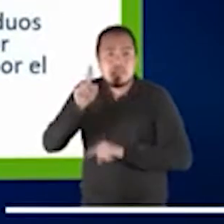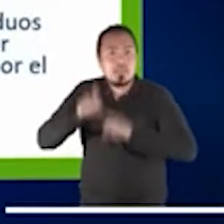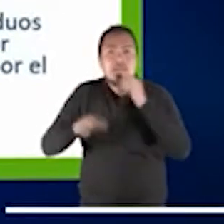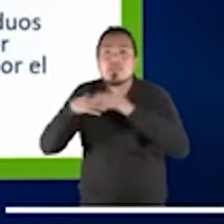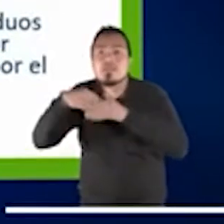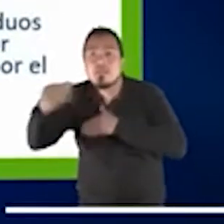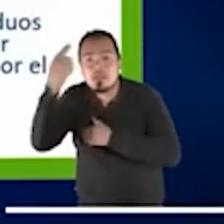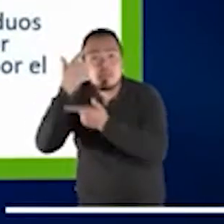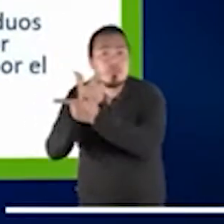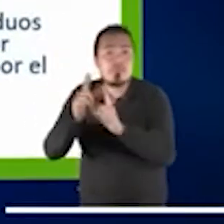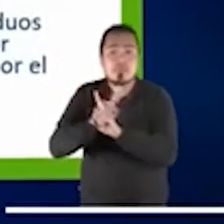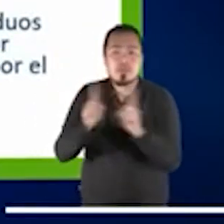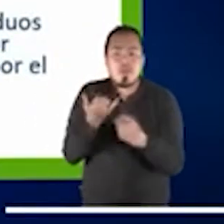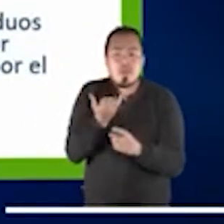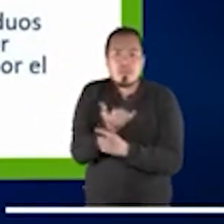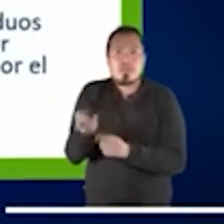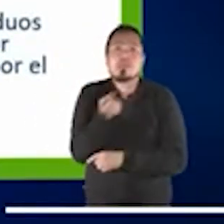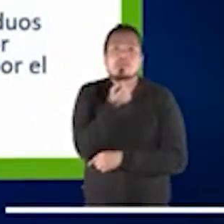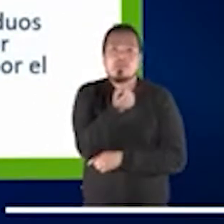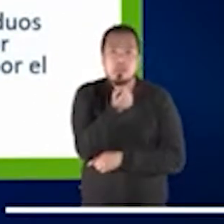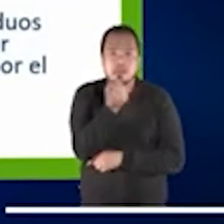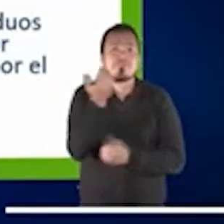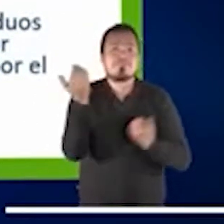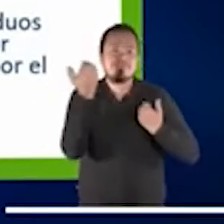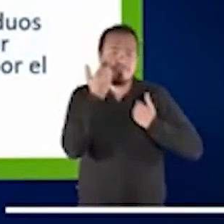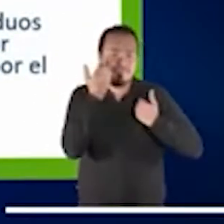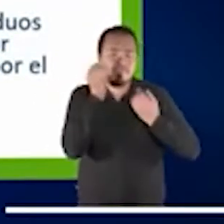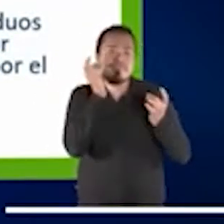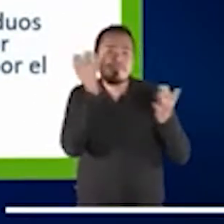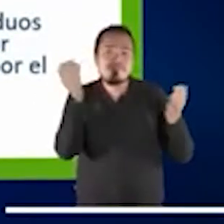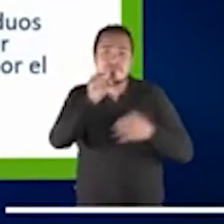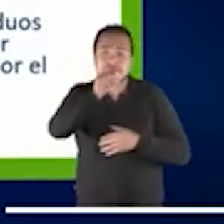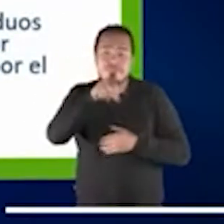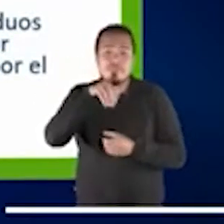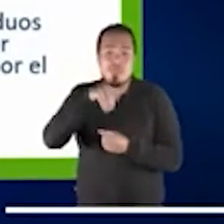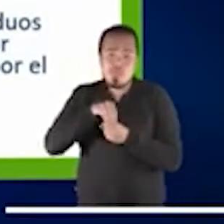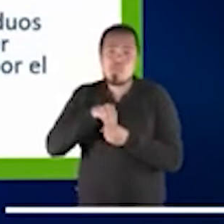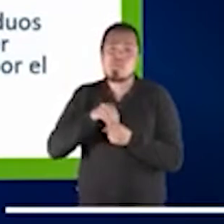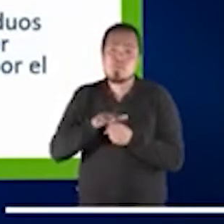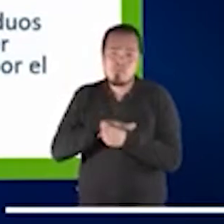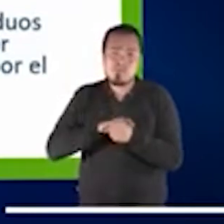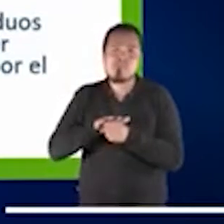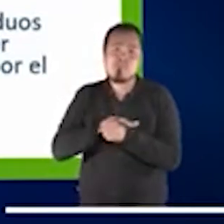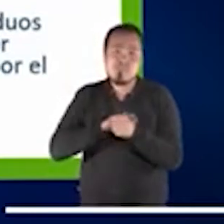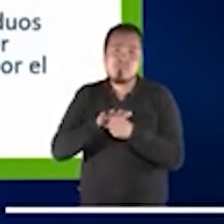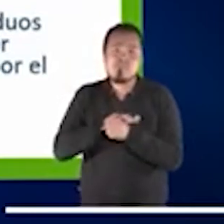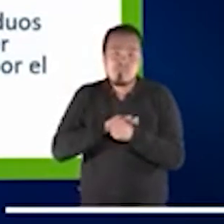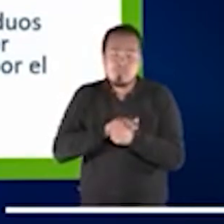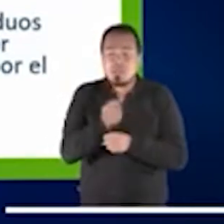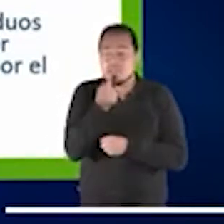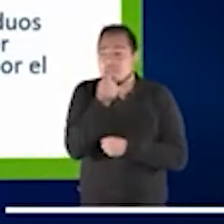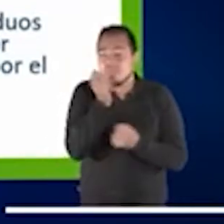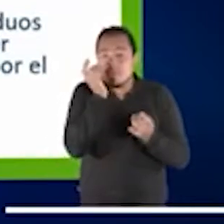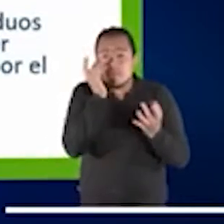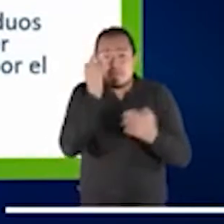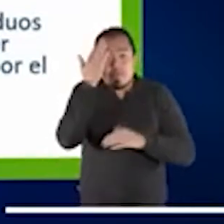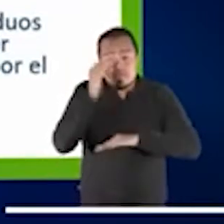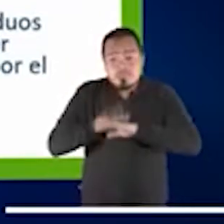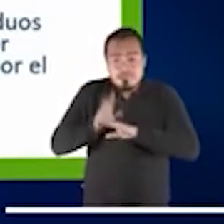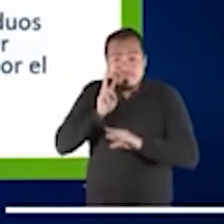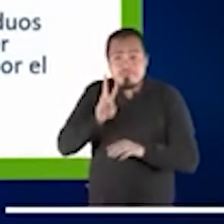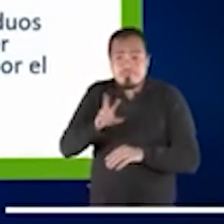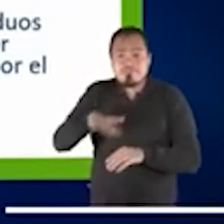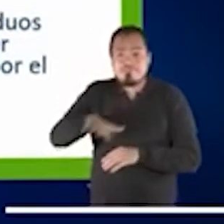vienen de un contexto o tienen unas condiciones bastante precarias debidas a vida complicada,